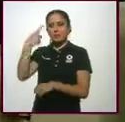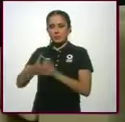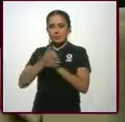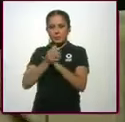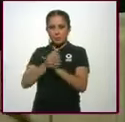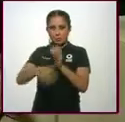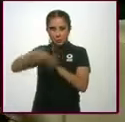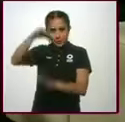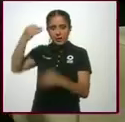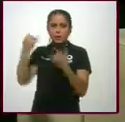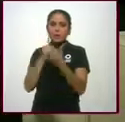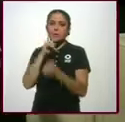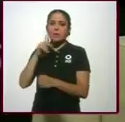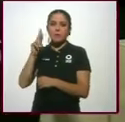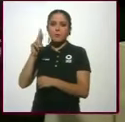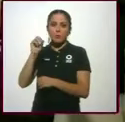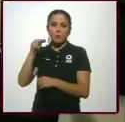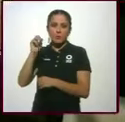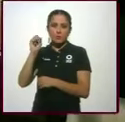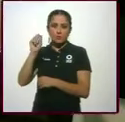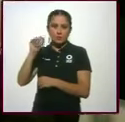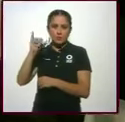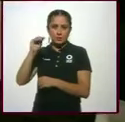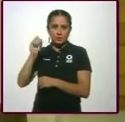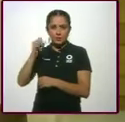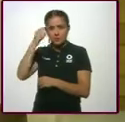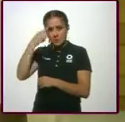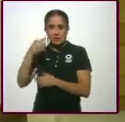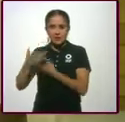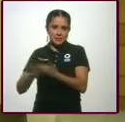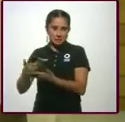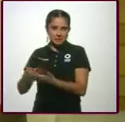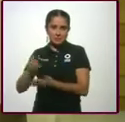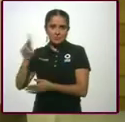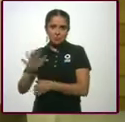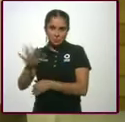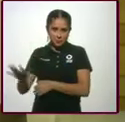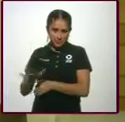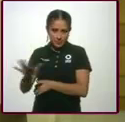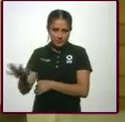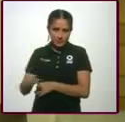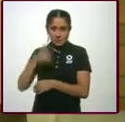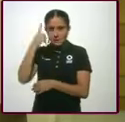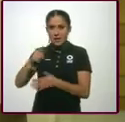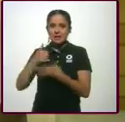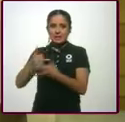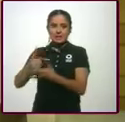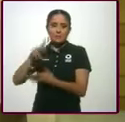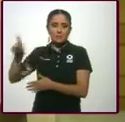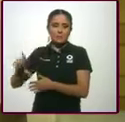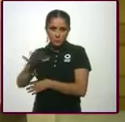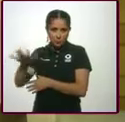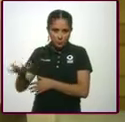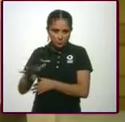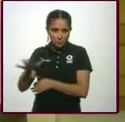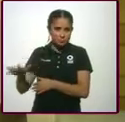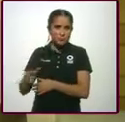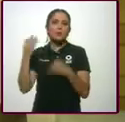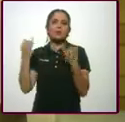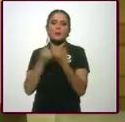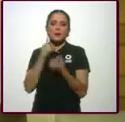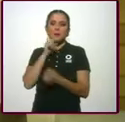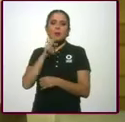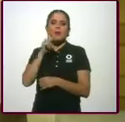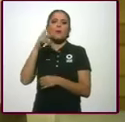como Pronósticos para la Asistencia Pública. El nombre es Lotería Nacional para la Asistencia Pública y Pronósticos